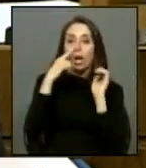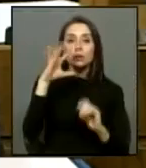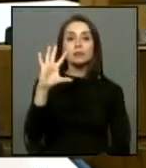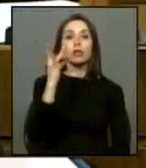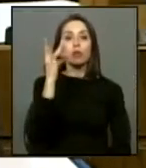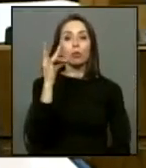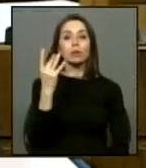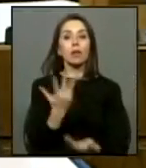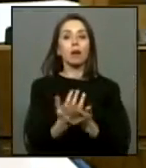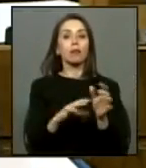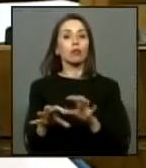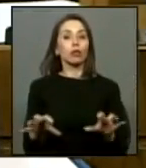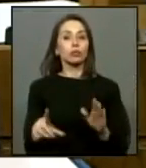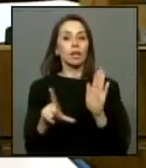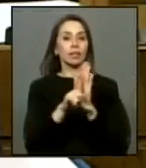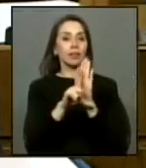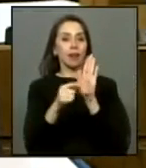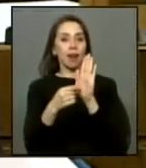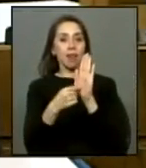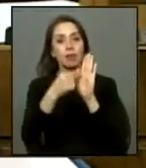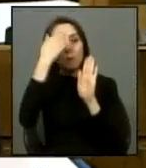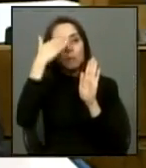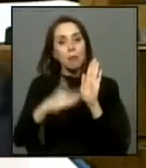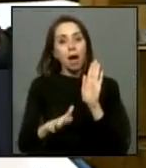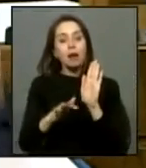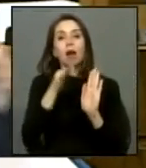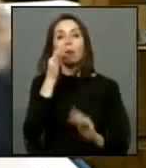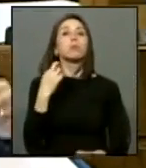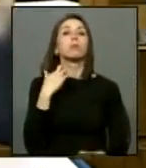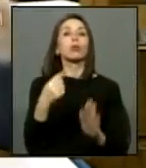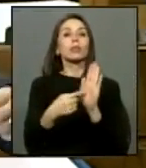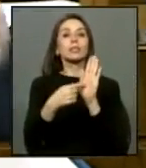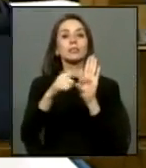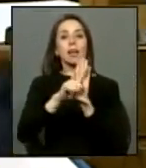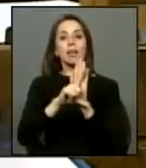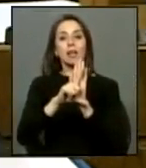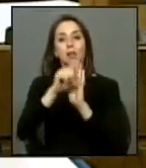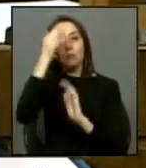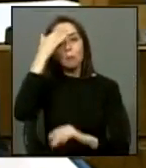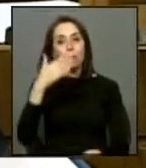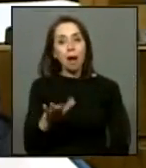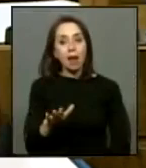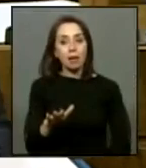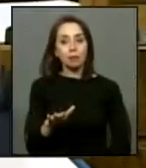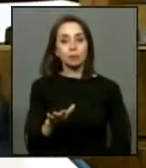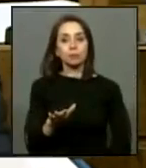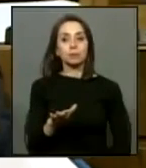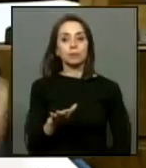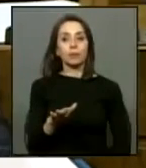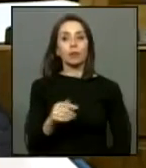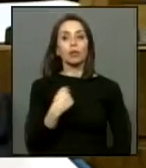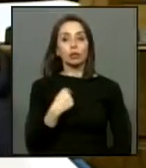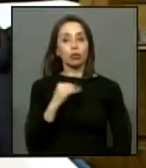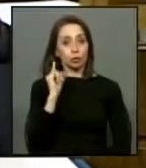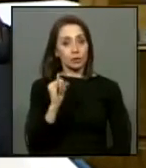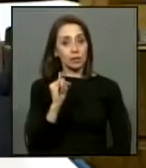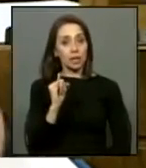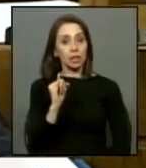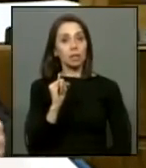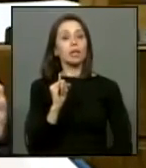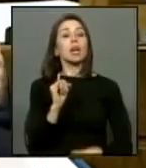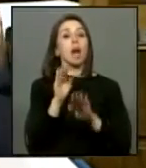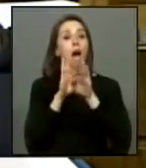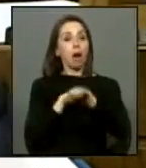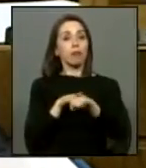de que hay cosas que esta ley es mala y quiero decir por qué esta ley puntualmente es mala siendo que estoy a favor de